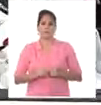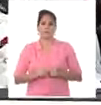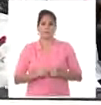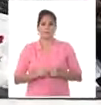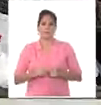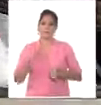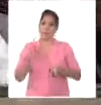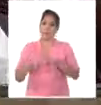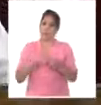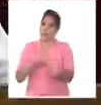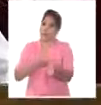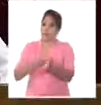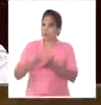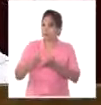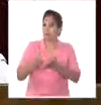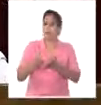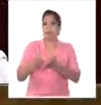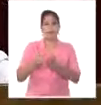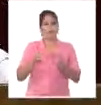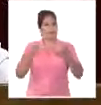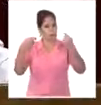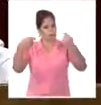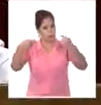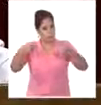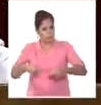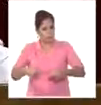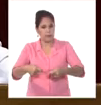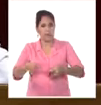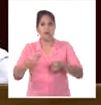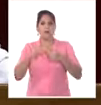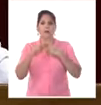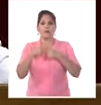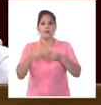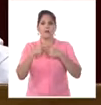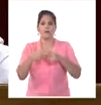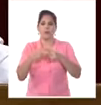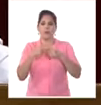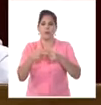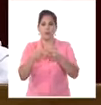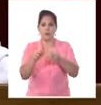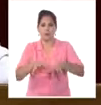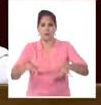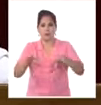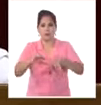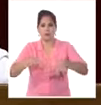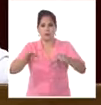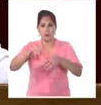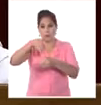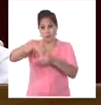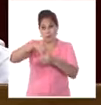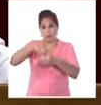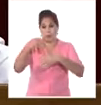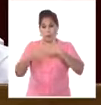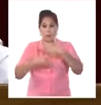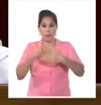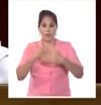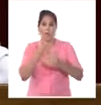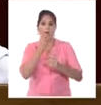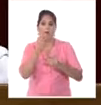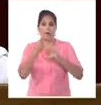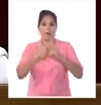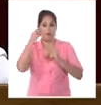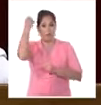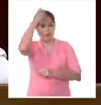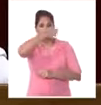Mantenemos nuestra irrestricta posición sobre una solución amplia justa y duradera del conflicto israelo-palestino